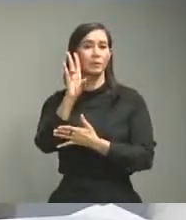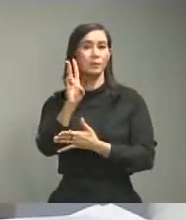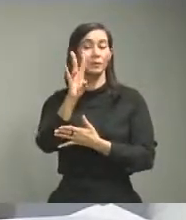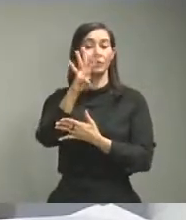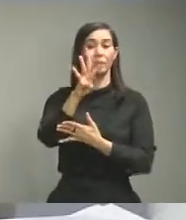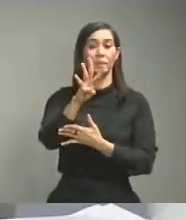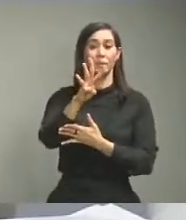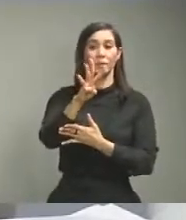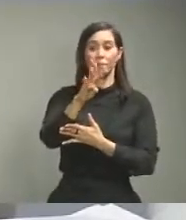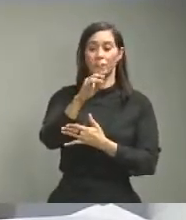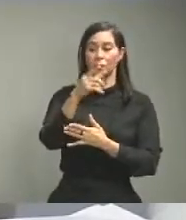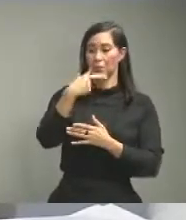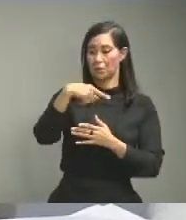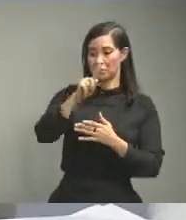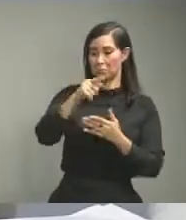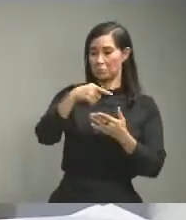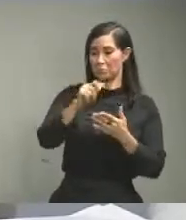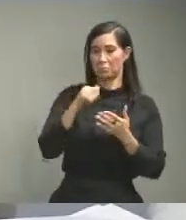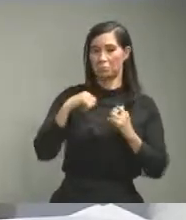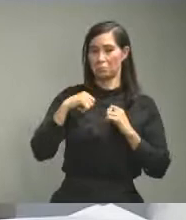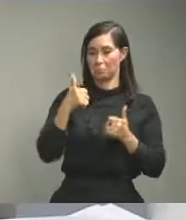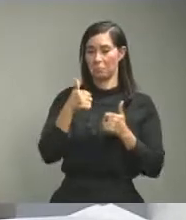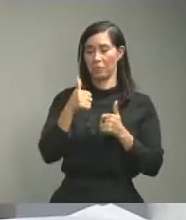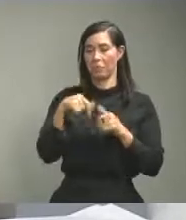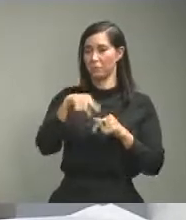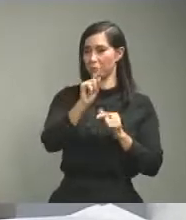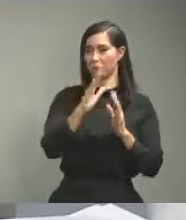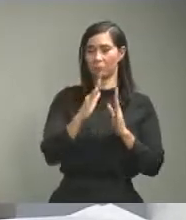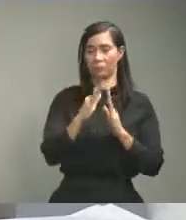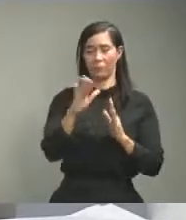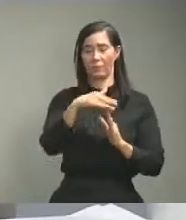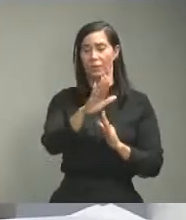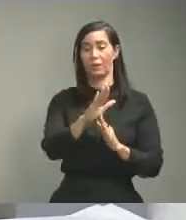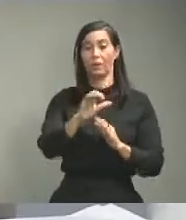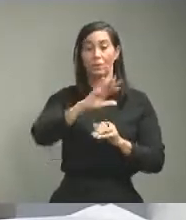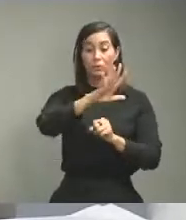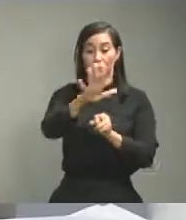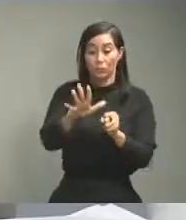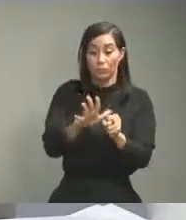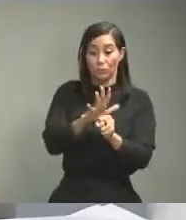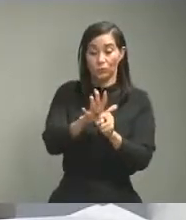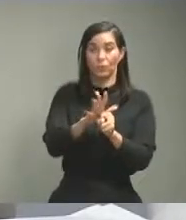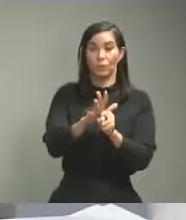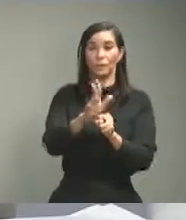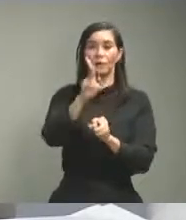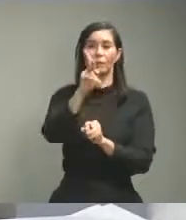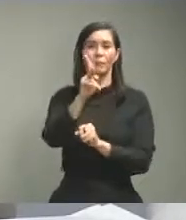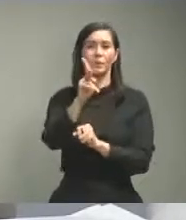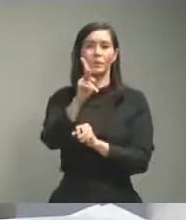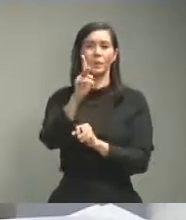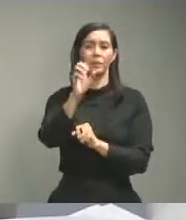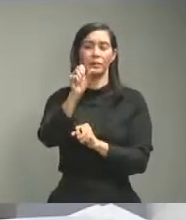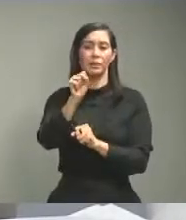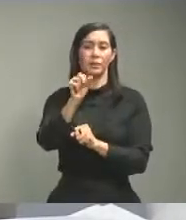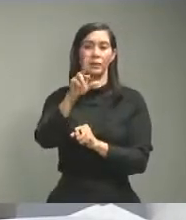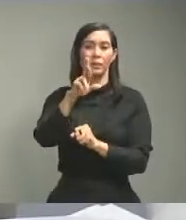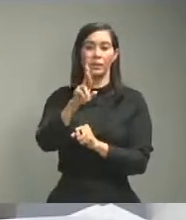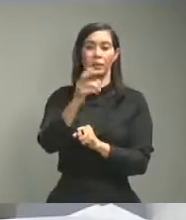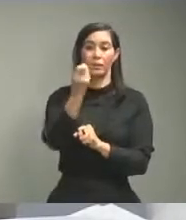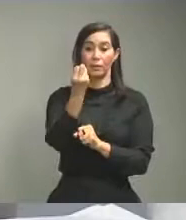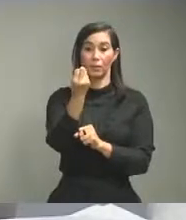descartados ya por pruebas de laboratorio y un total procesado de PCR de 12